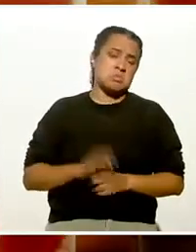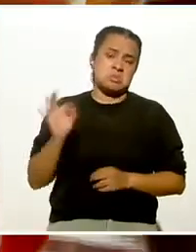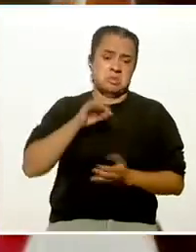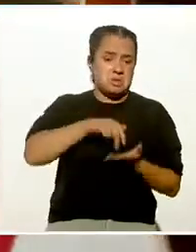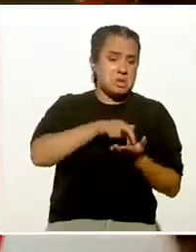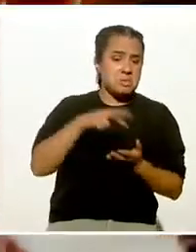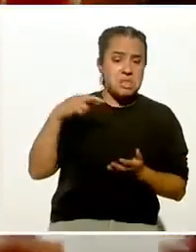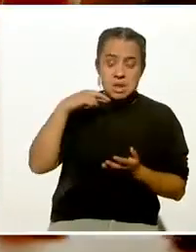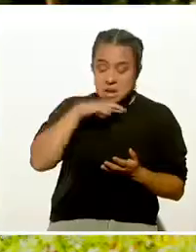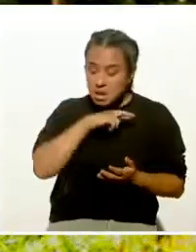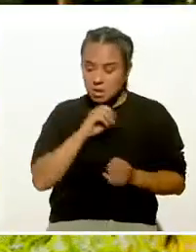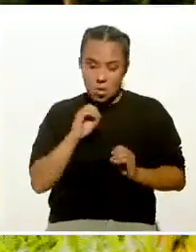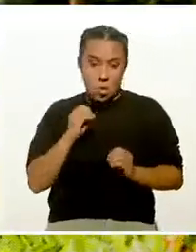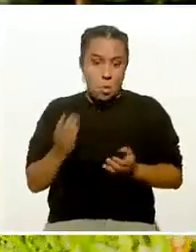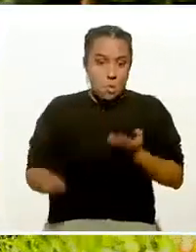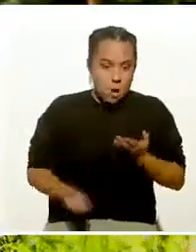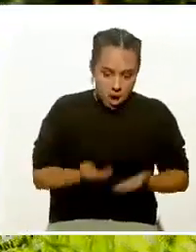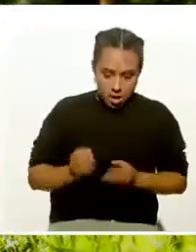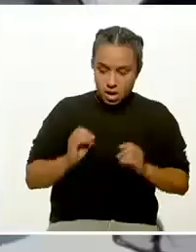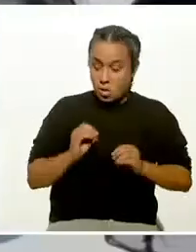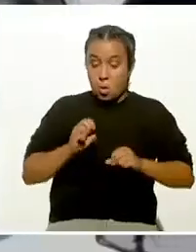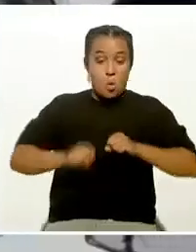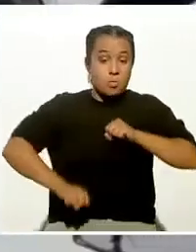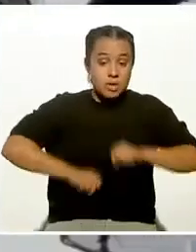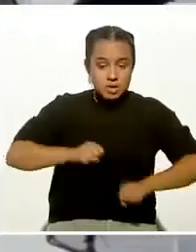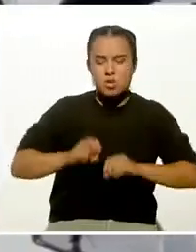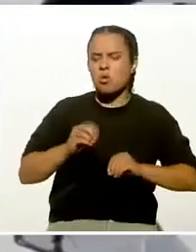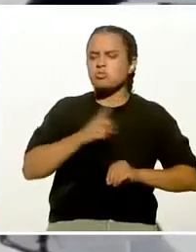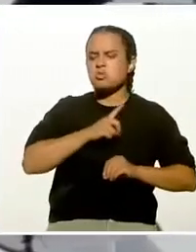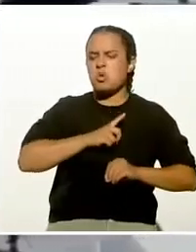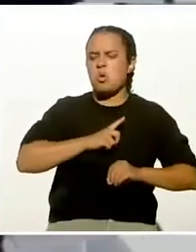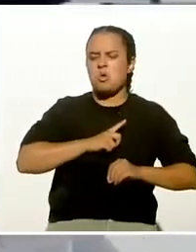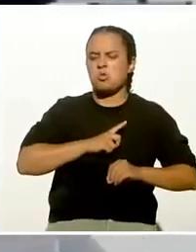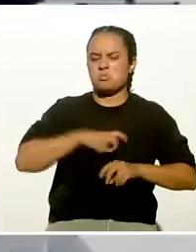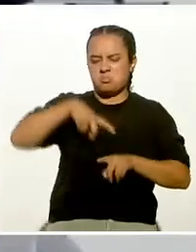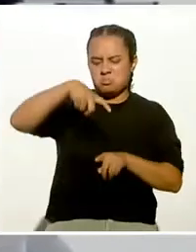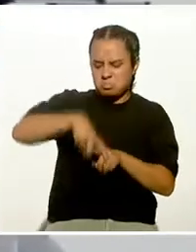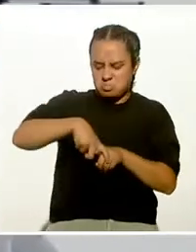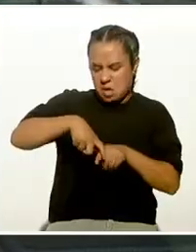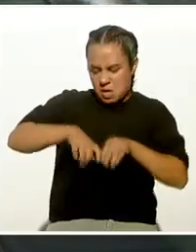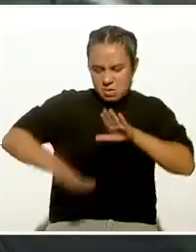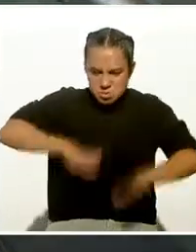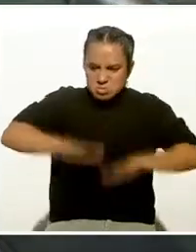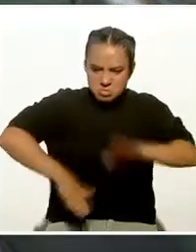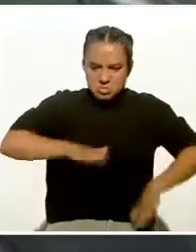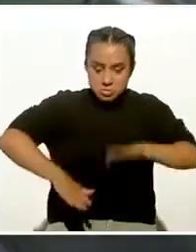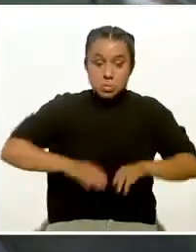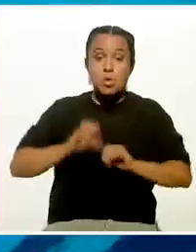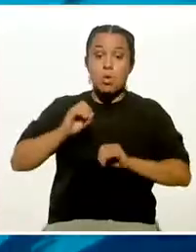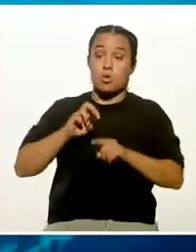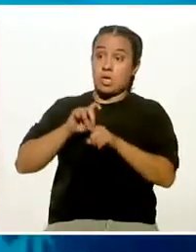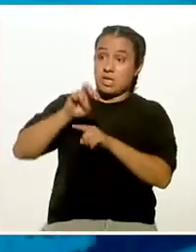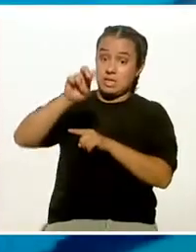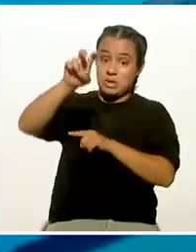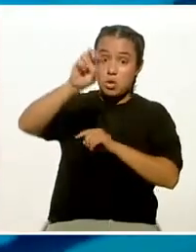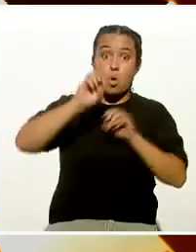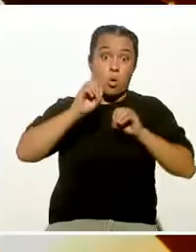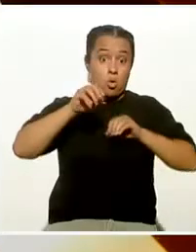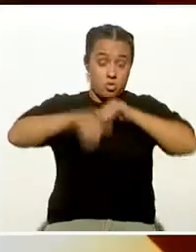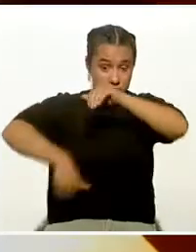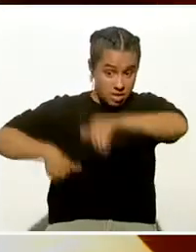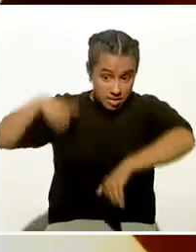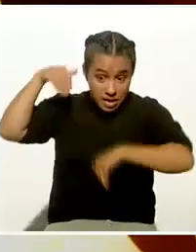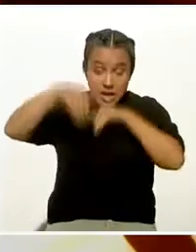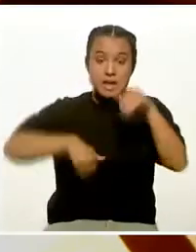bailar, andar en bicicleta o pedalear en una estacionaria, subir escaleras o nadar son